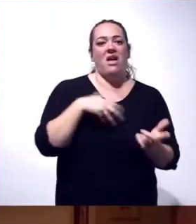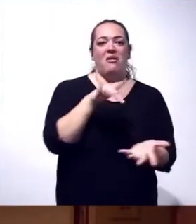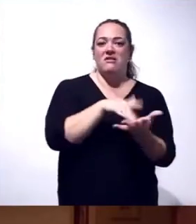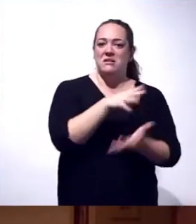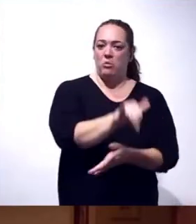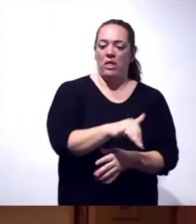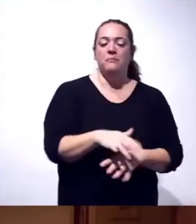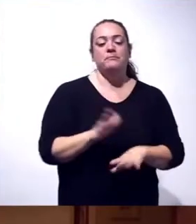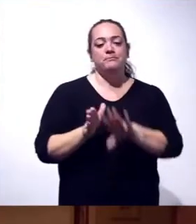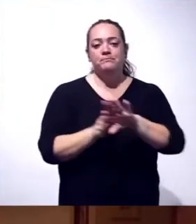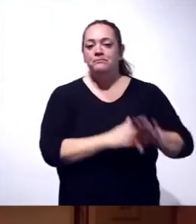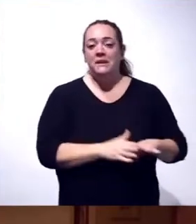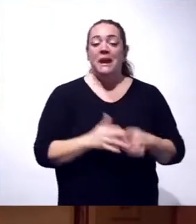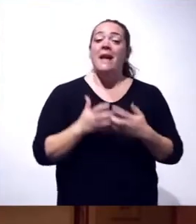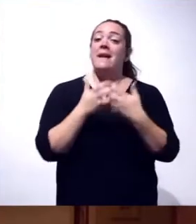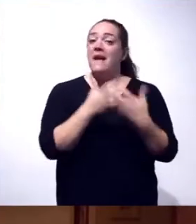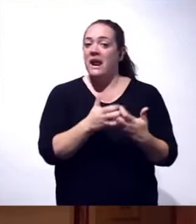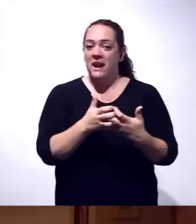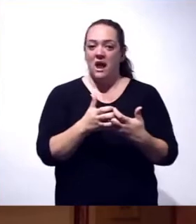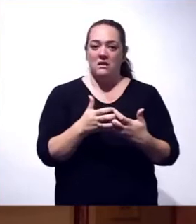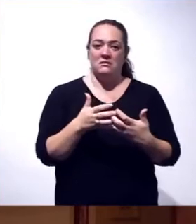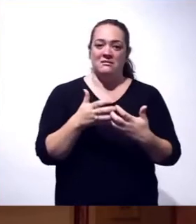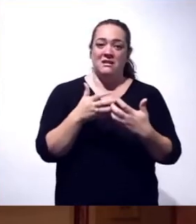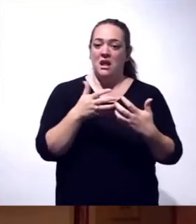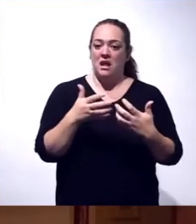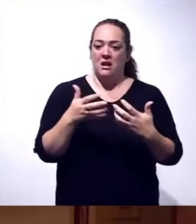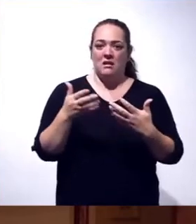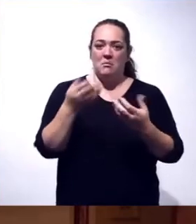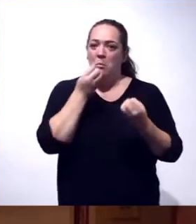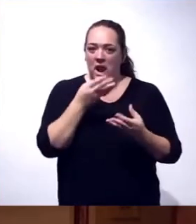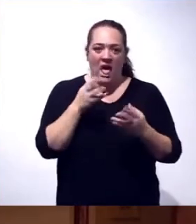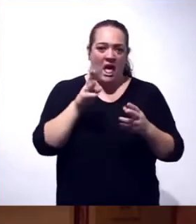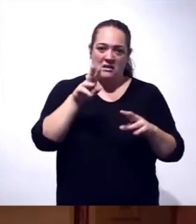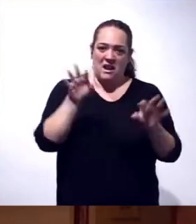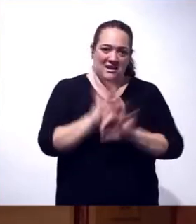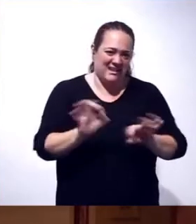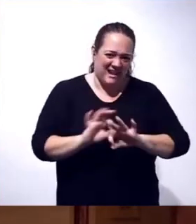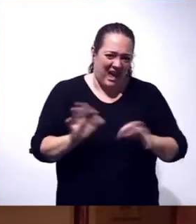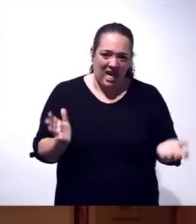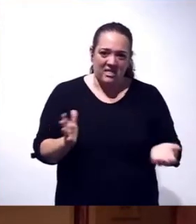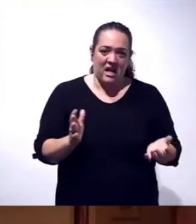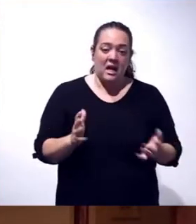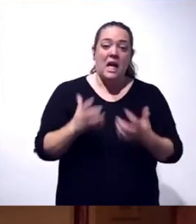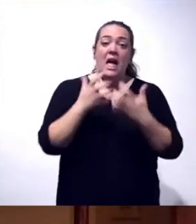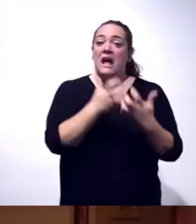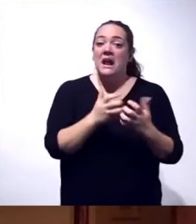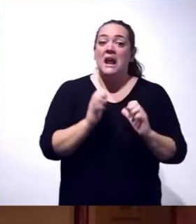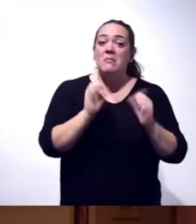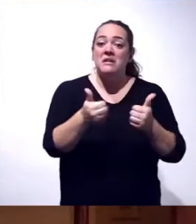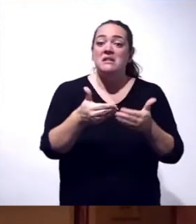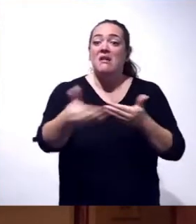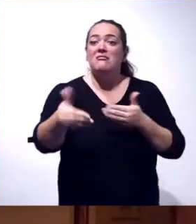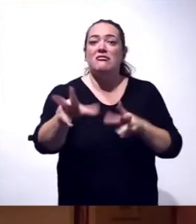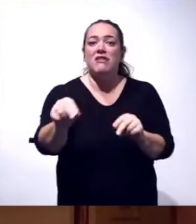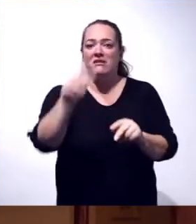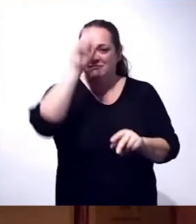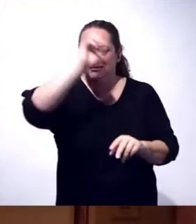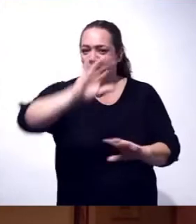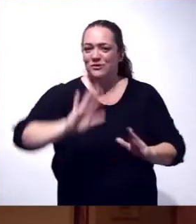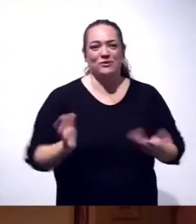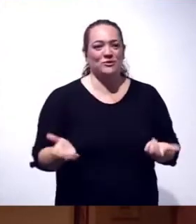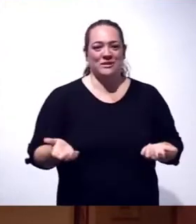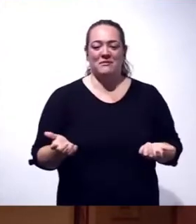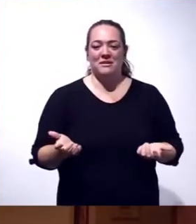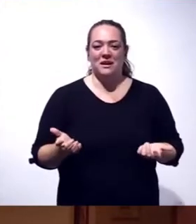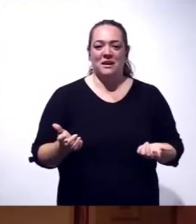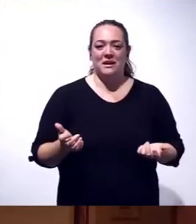En segundo lugar, ninguna guerra, ninguna guerra es bienvenida. Las guerras empiezan y nunca se sabe en cuándo acaban. Hay